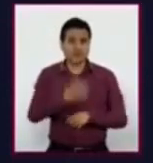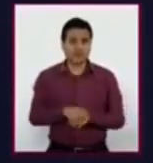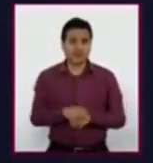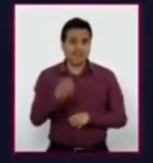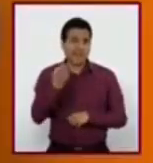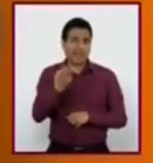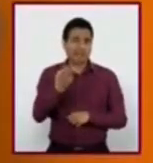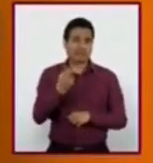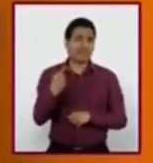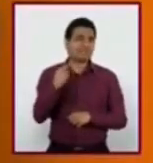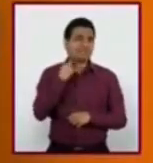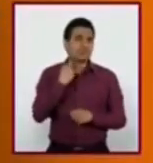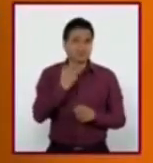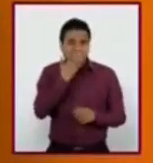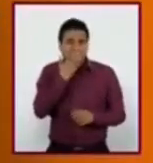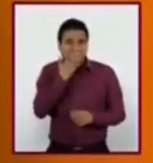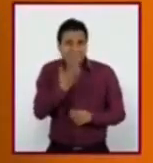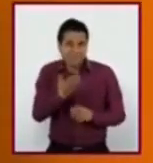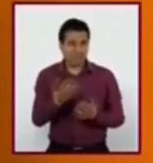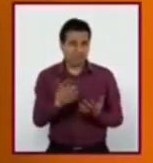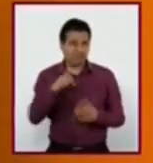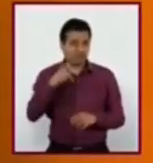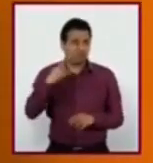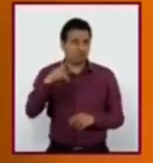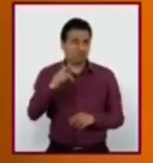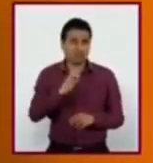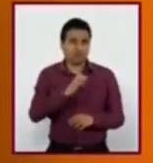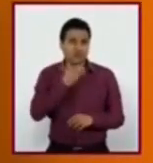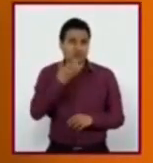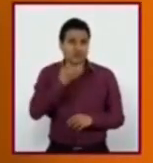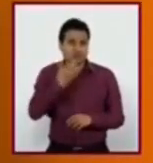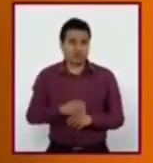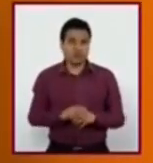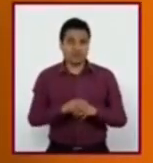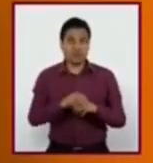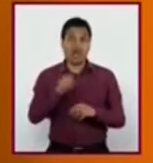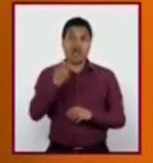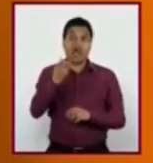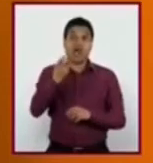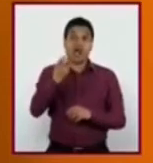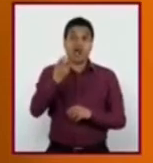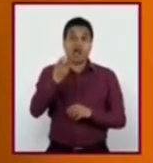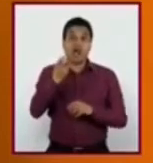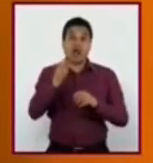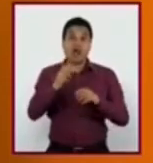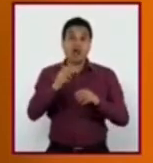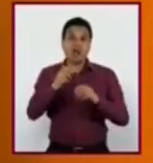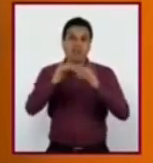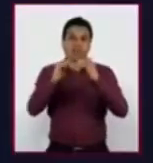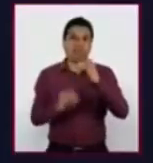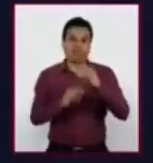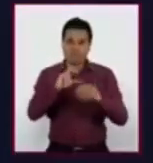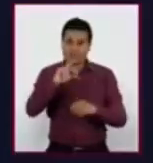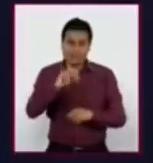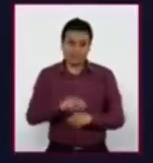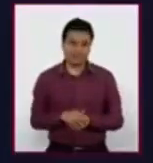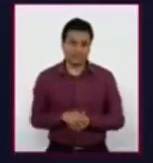habla o acento no demerita el lenguaje. Por el contrario, nos demuestra todas las posibilidades que tiene.